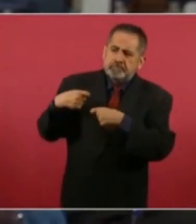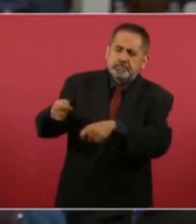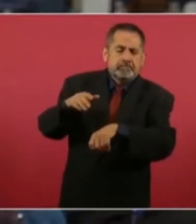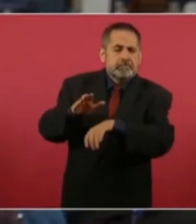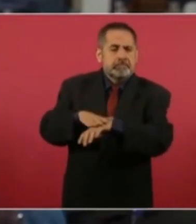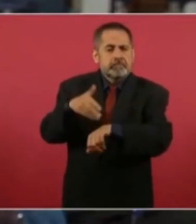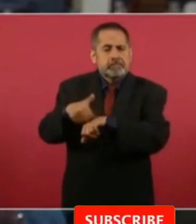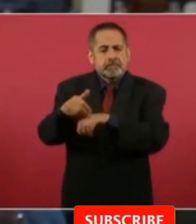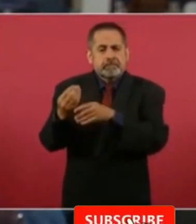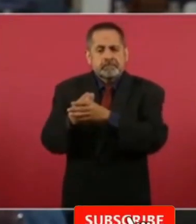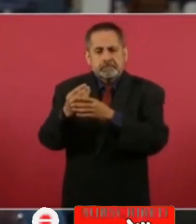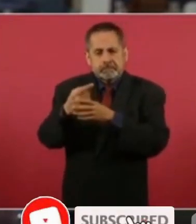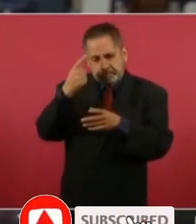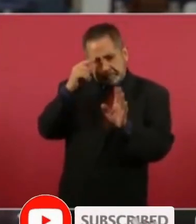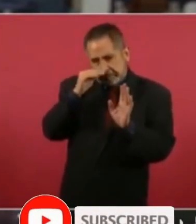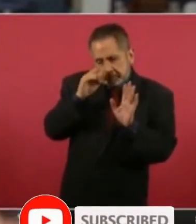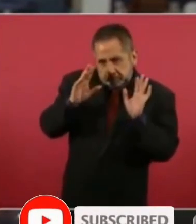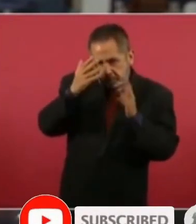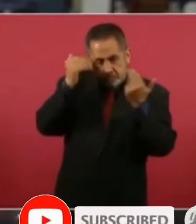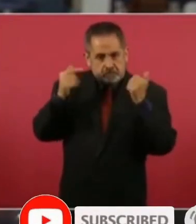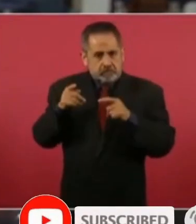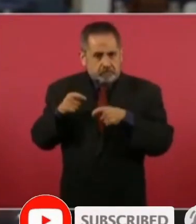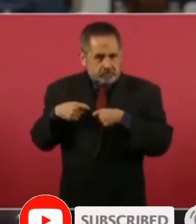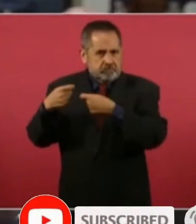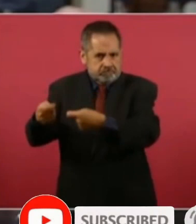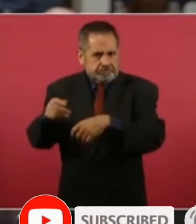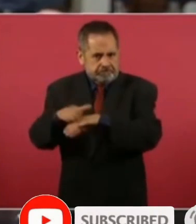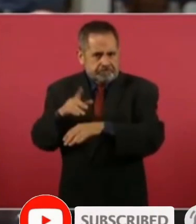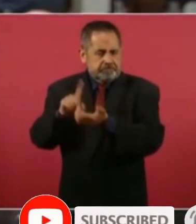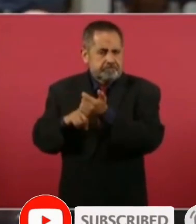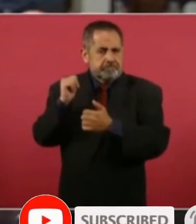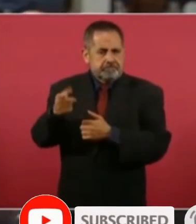si no gratis, que creo que podría ser un